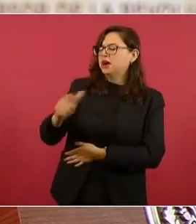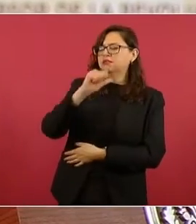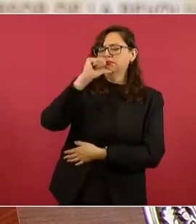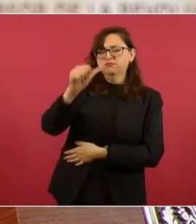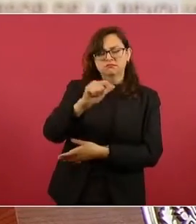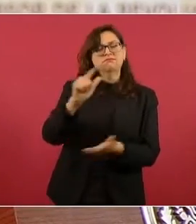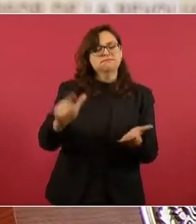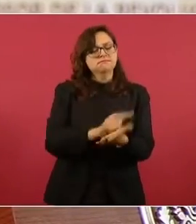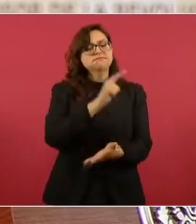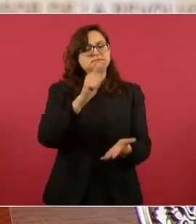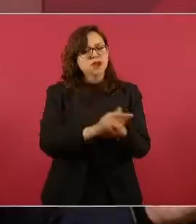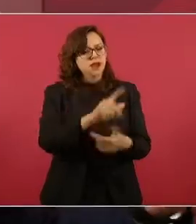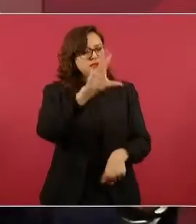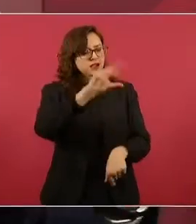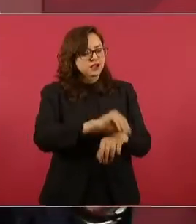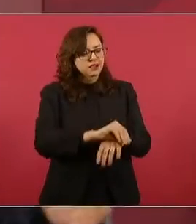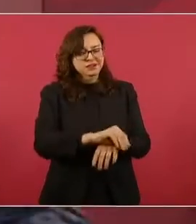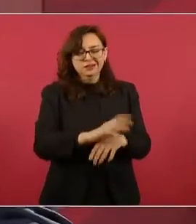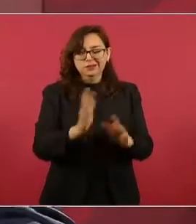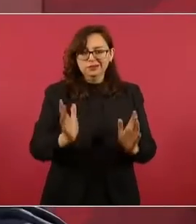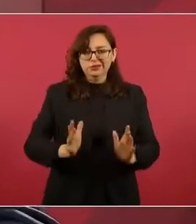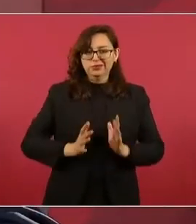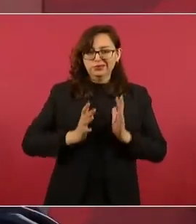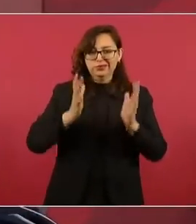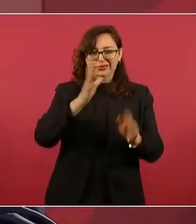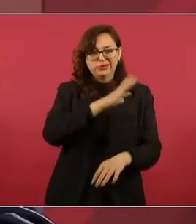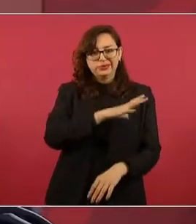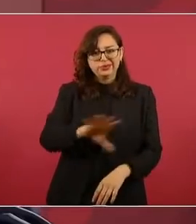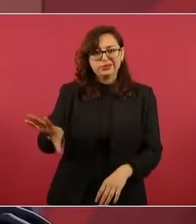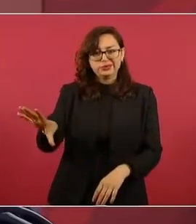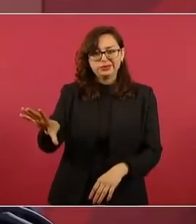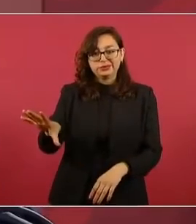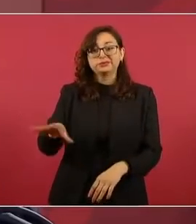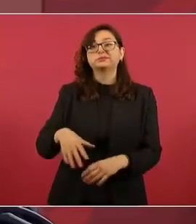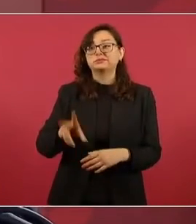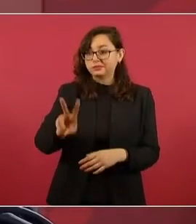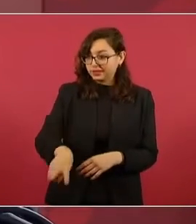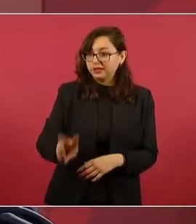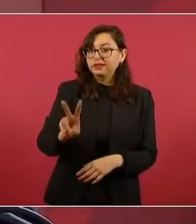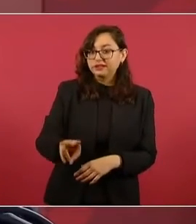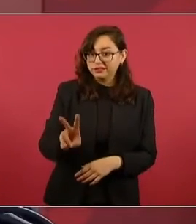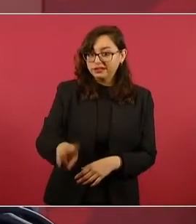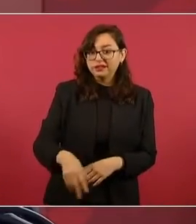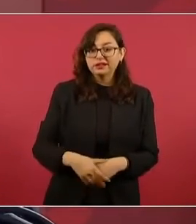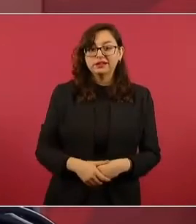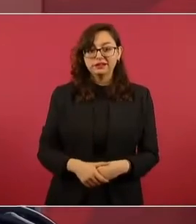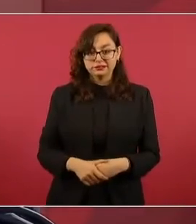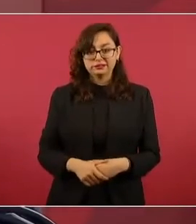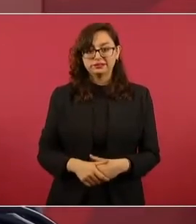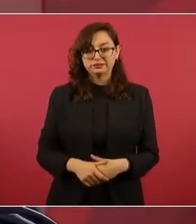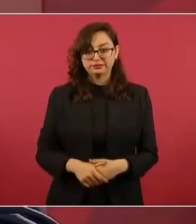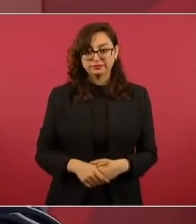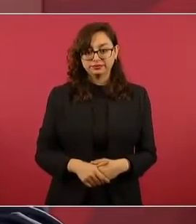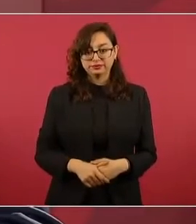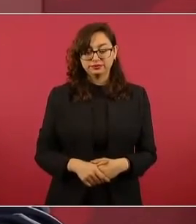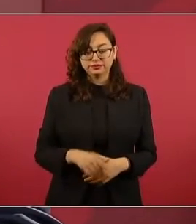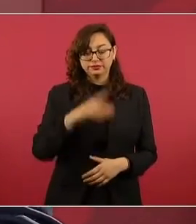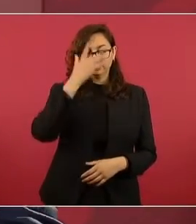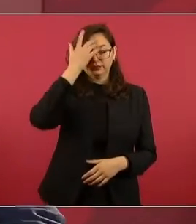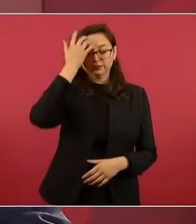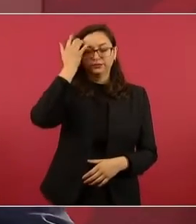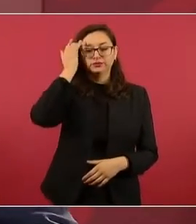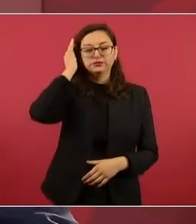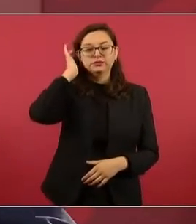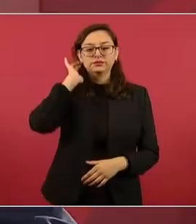Aunque parece increíble, existía